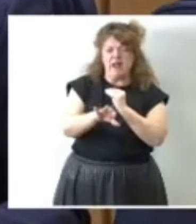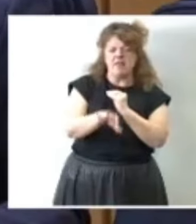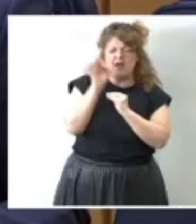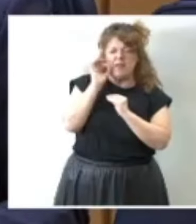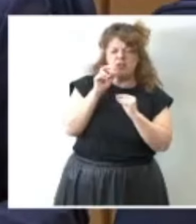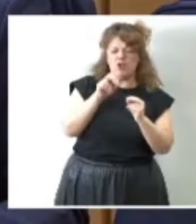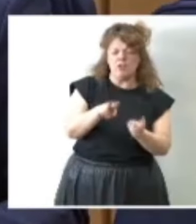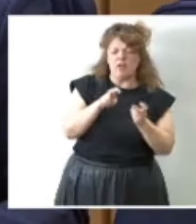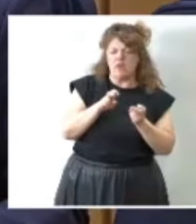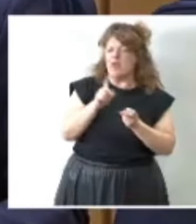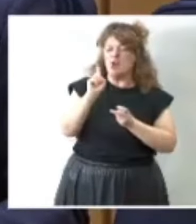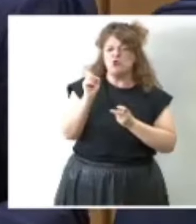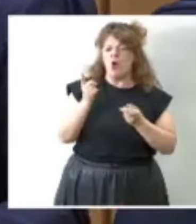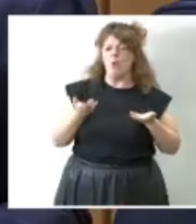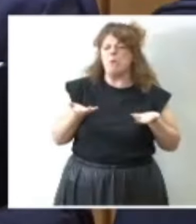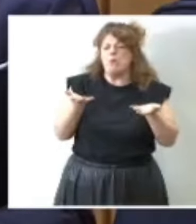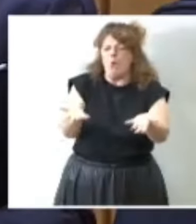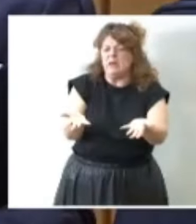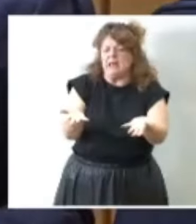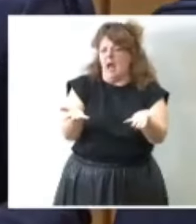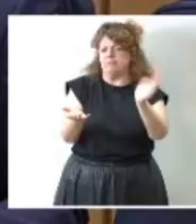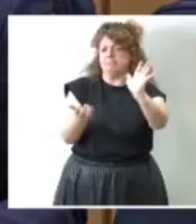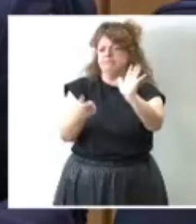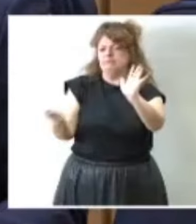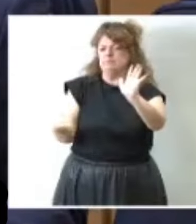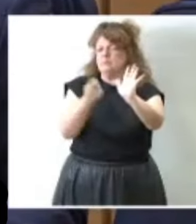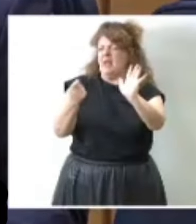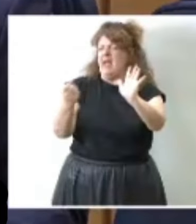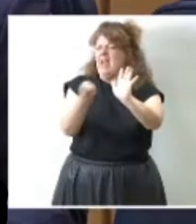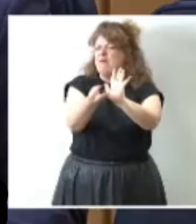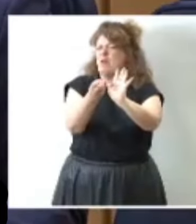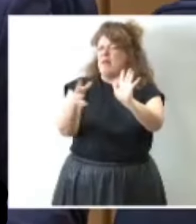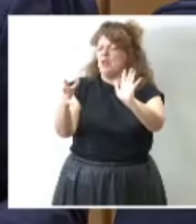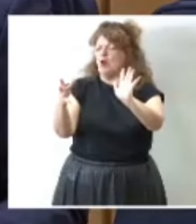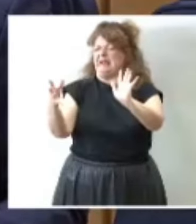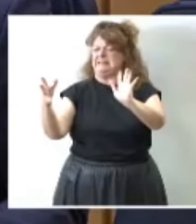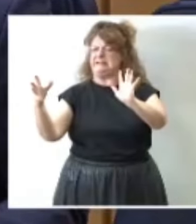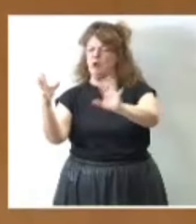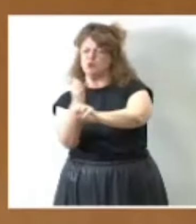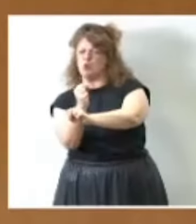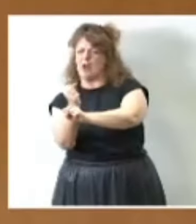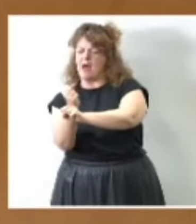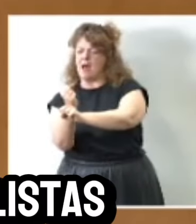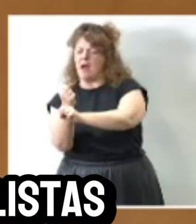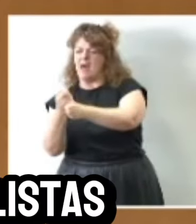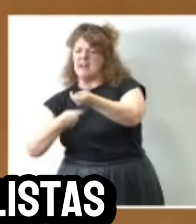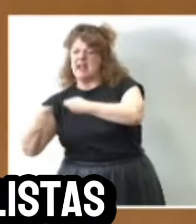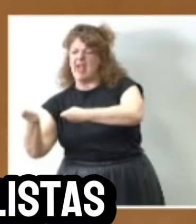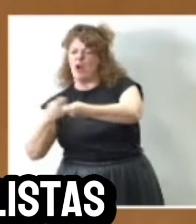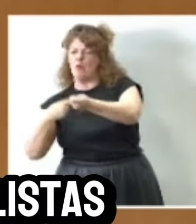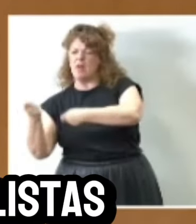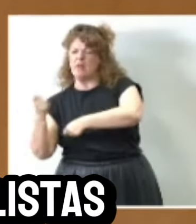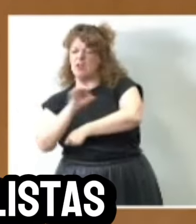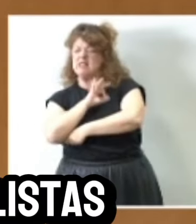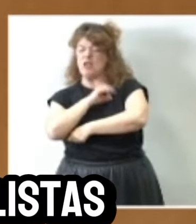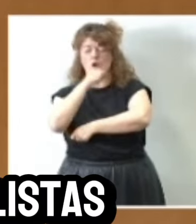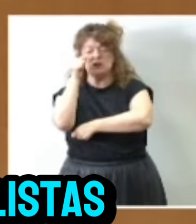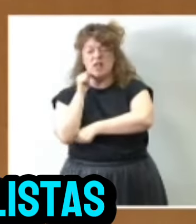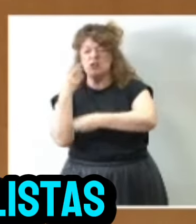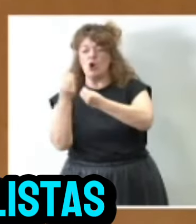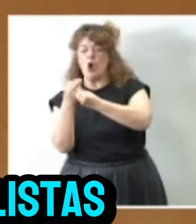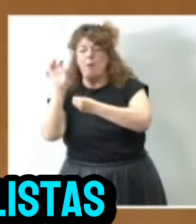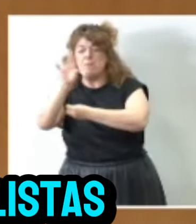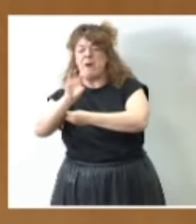Hacienda de no publicar una información que enturbiara la negociación del señor Sánchez con los partidos independentistas